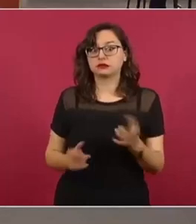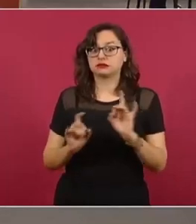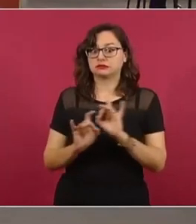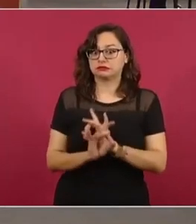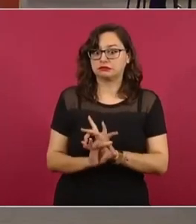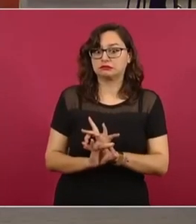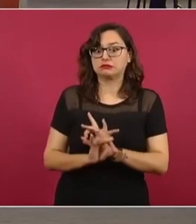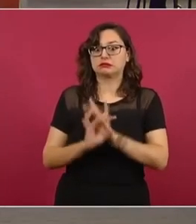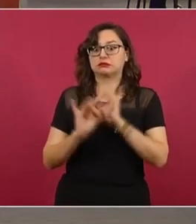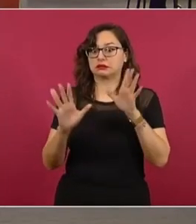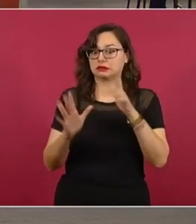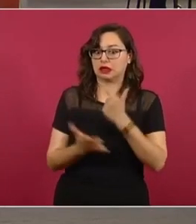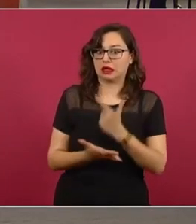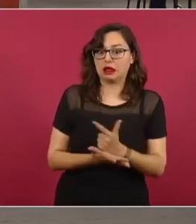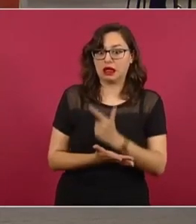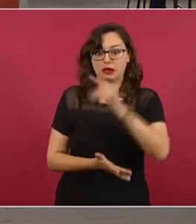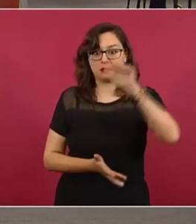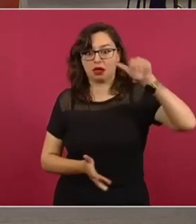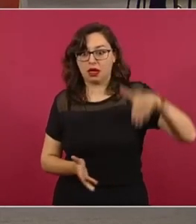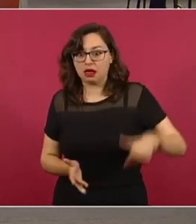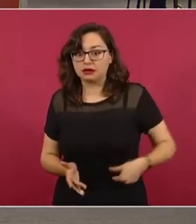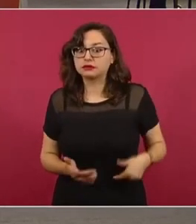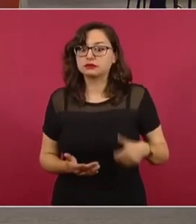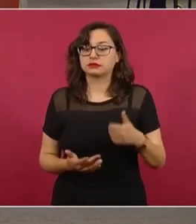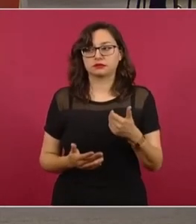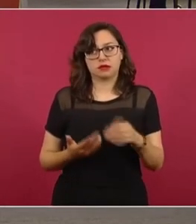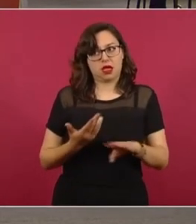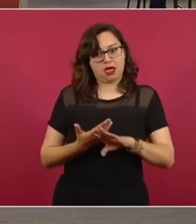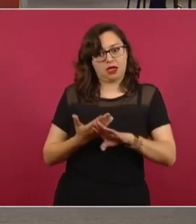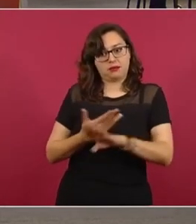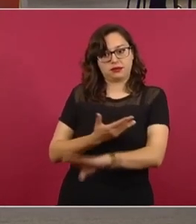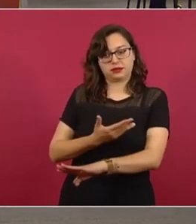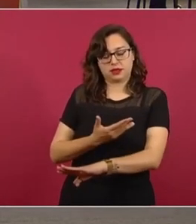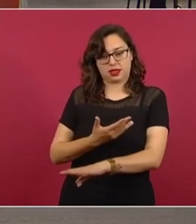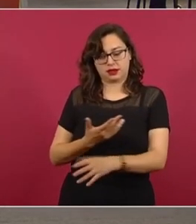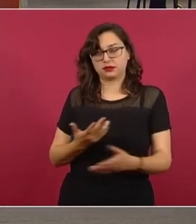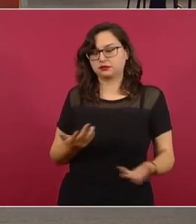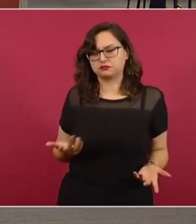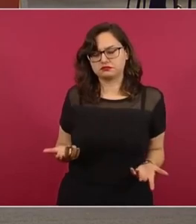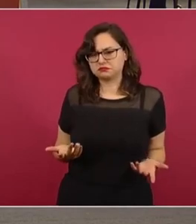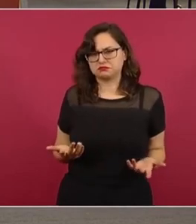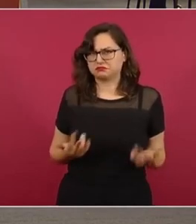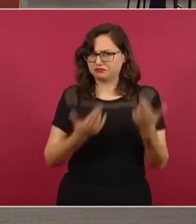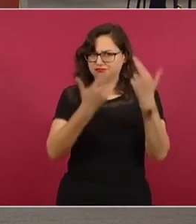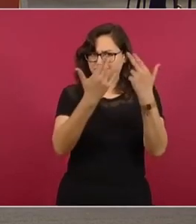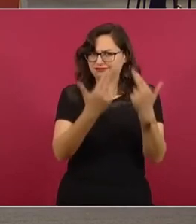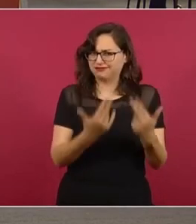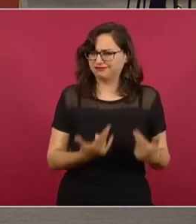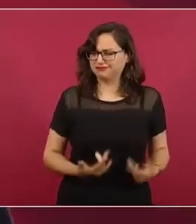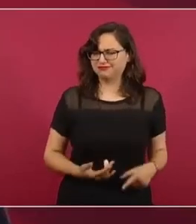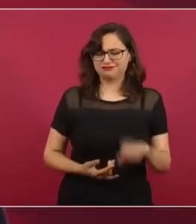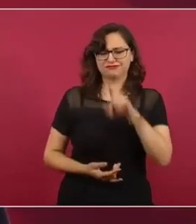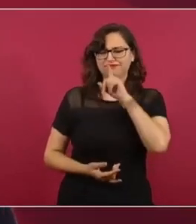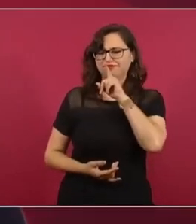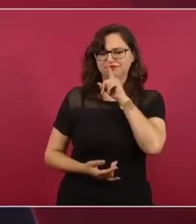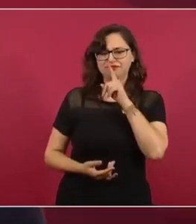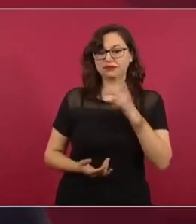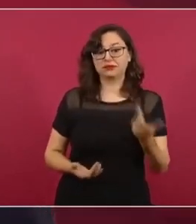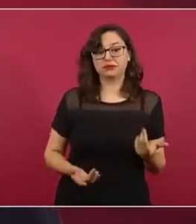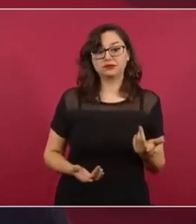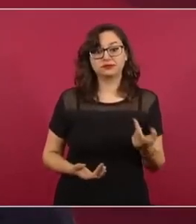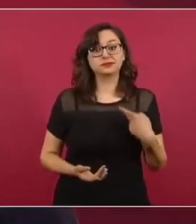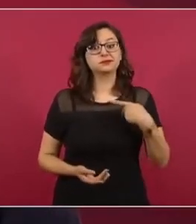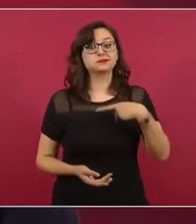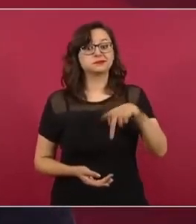afectaciones a la población aledaña. Pero claramente es una campaña política de mentiras,